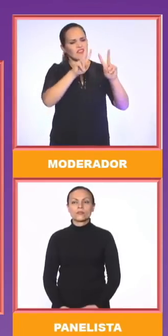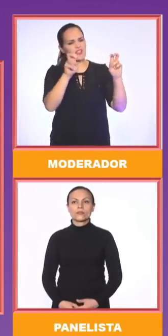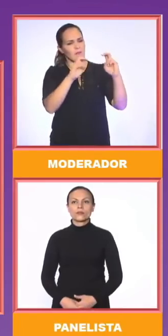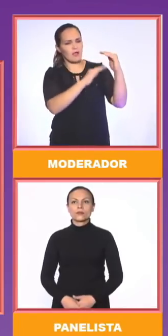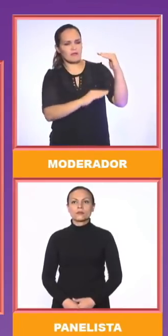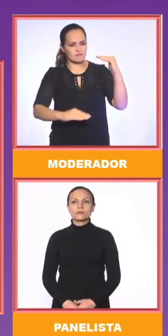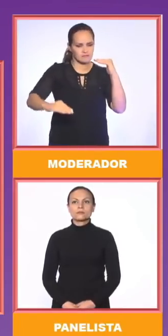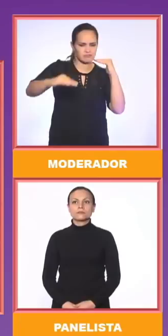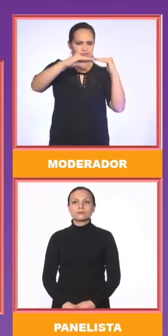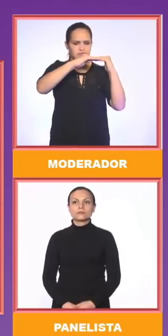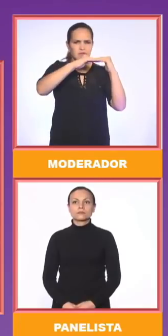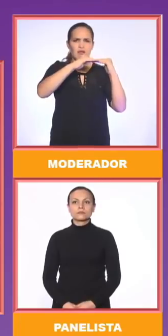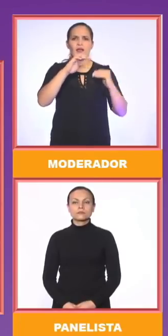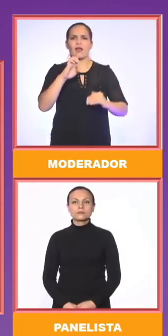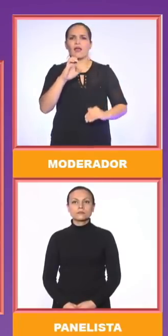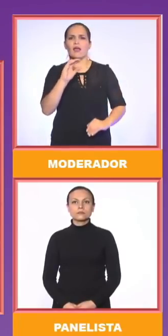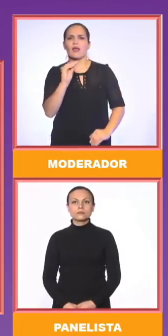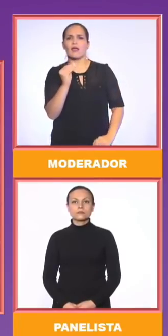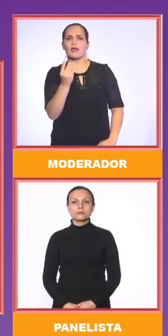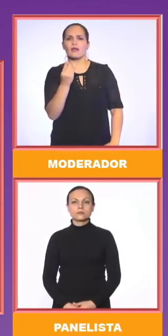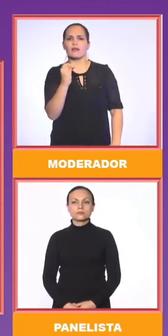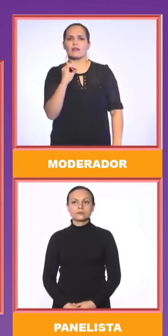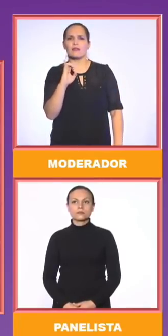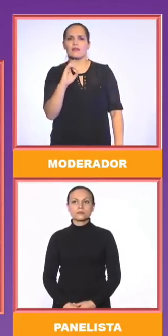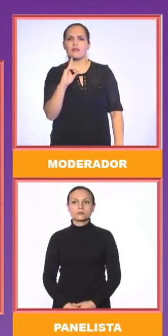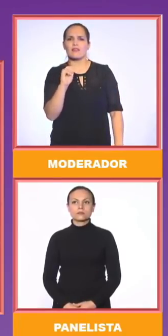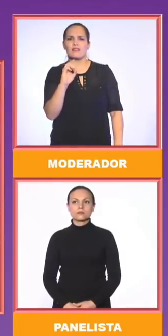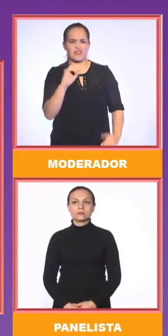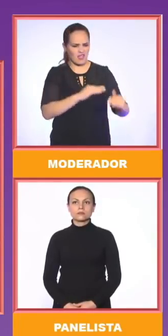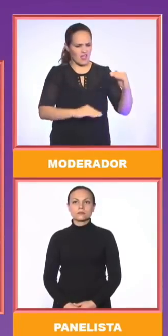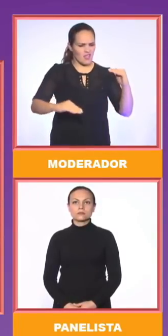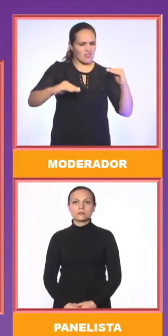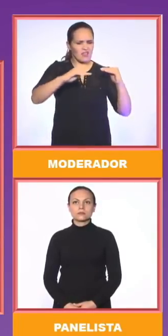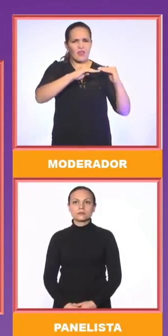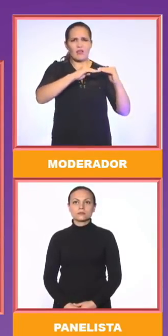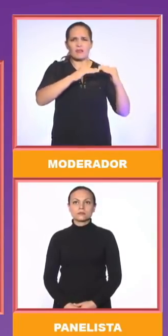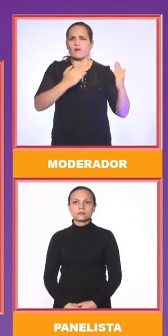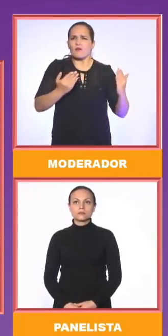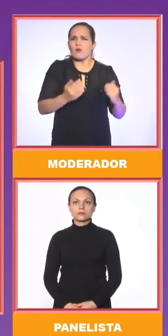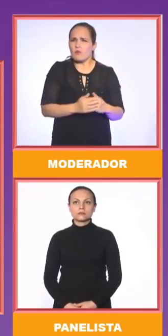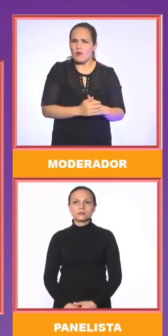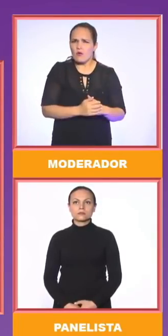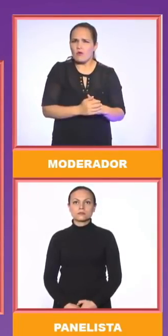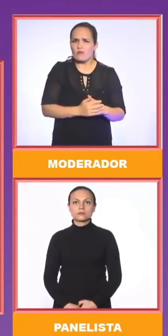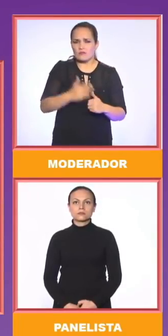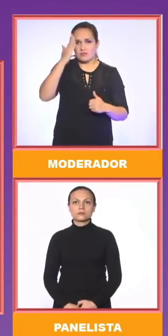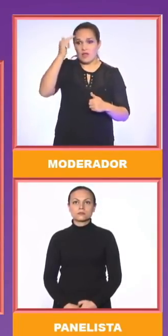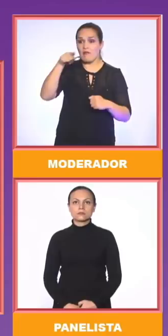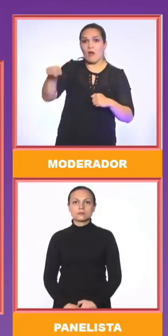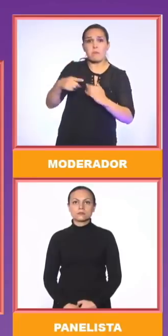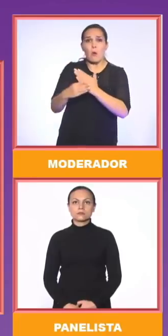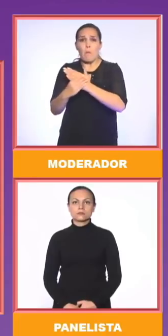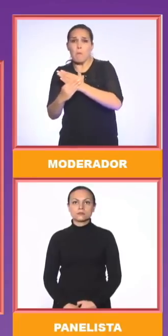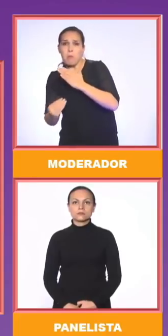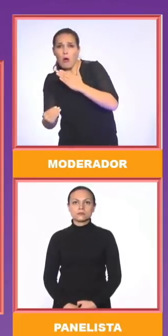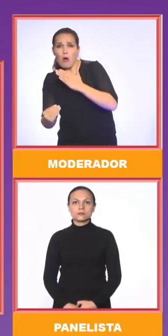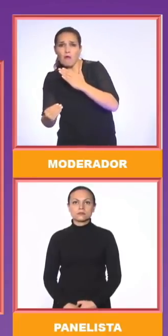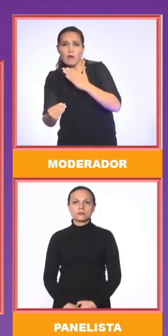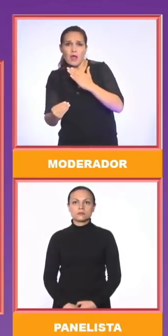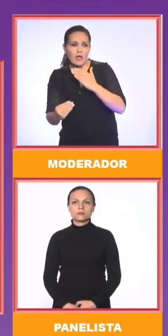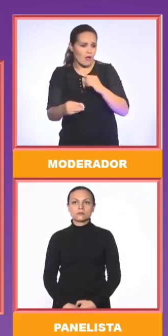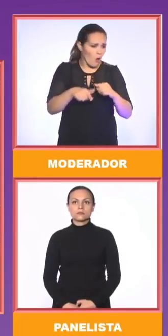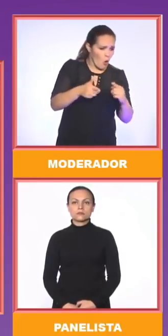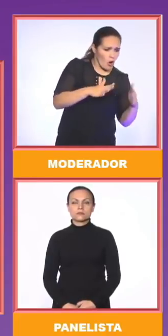¿Cómo generamos equidad en un país donde la equidad se mide en materia de pobreza, no por lo alto?